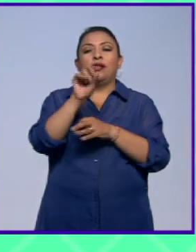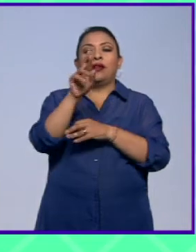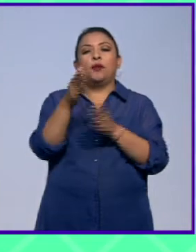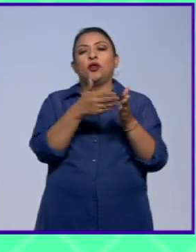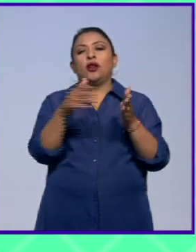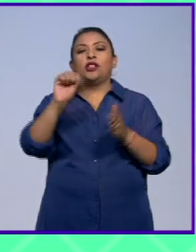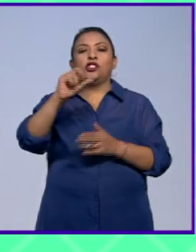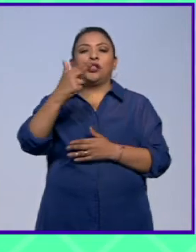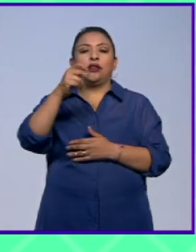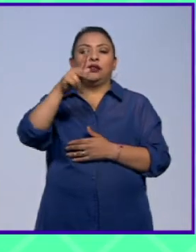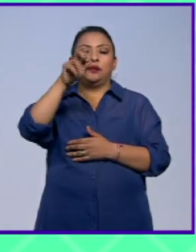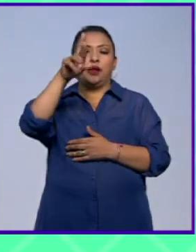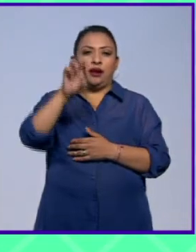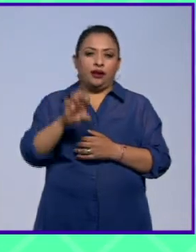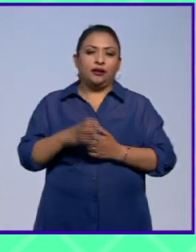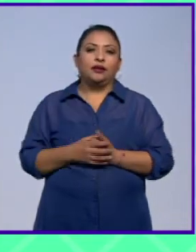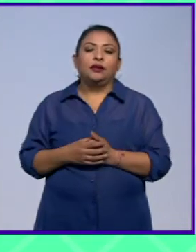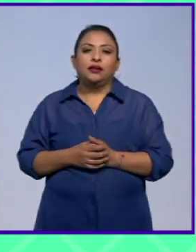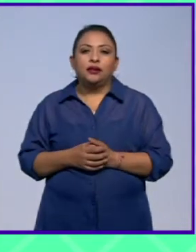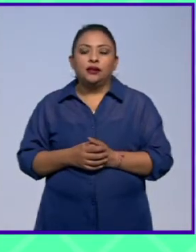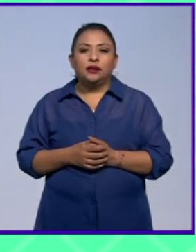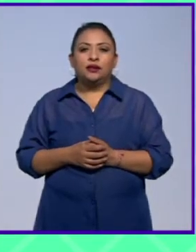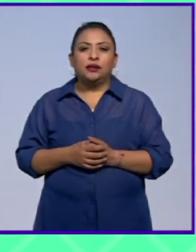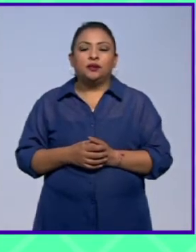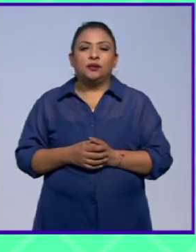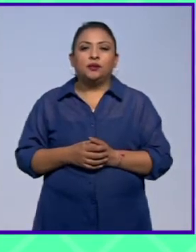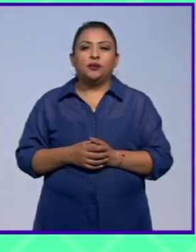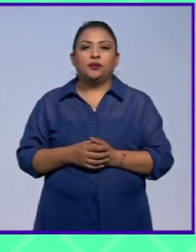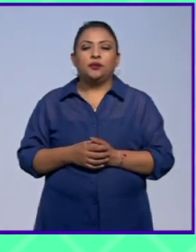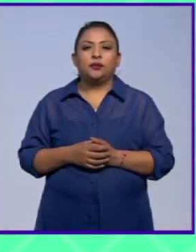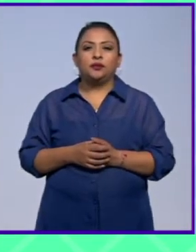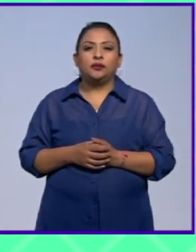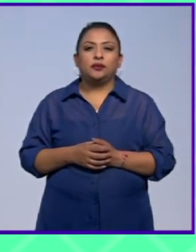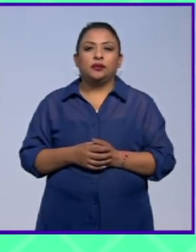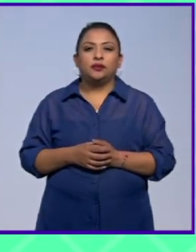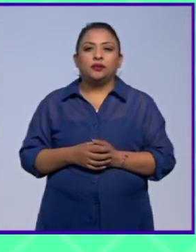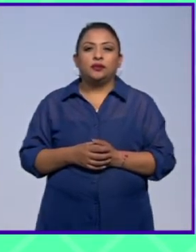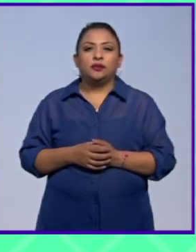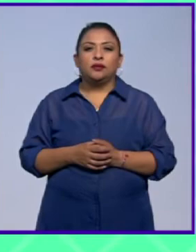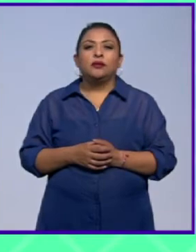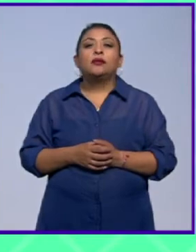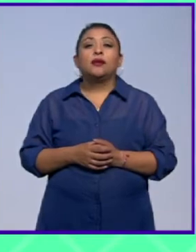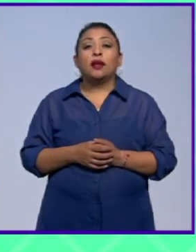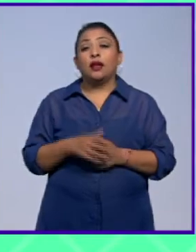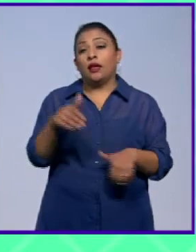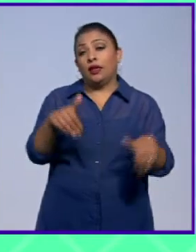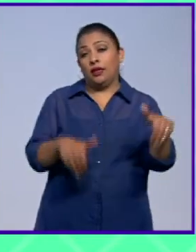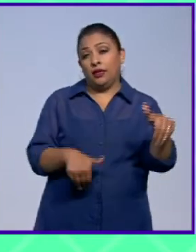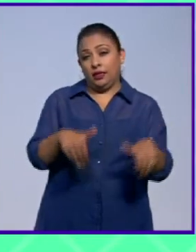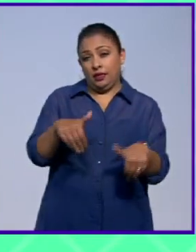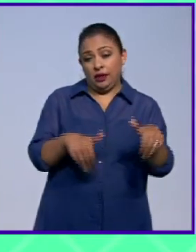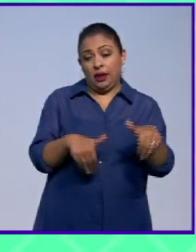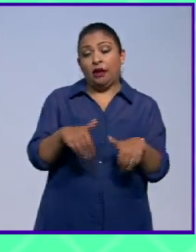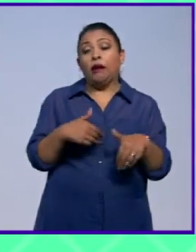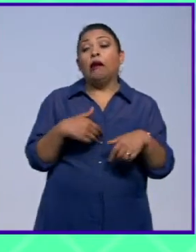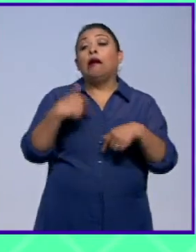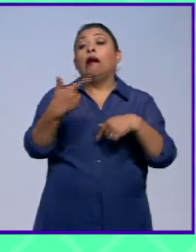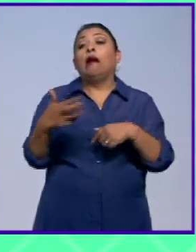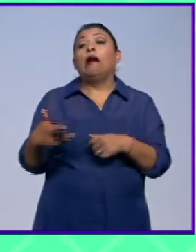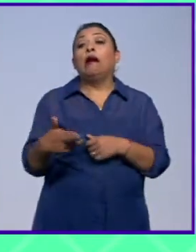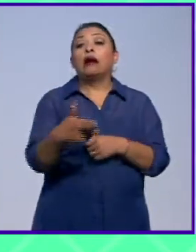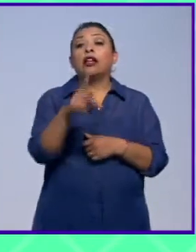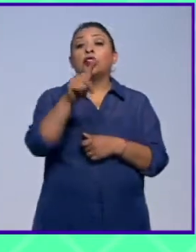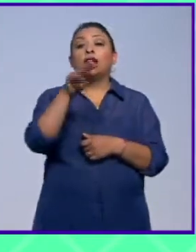tiempos William Shakespeare El dramaturgo es el encargado de organizar la acción El Teatro del Globo ubicado a orillas del río